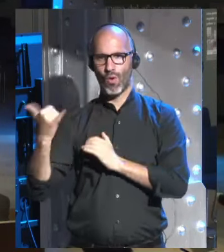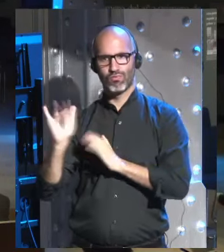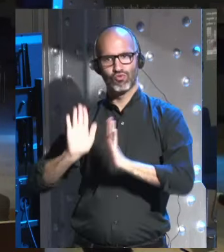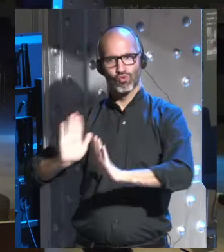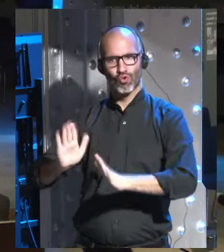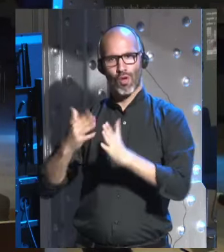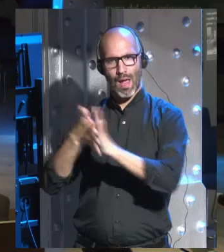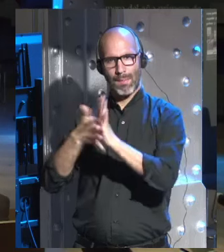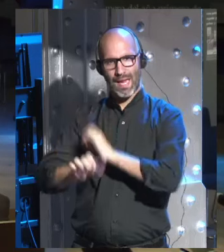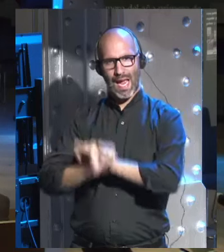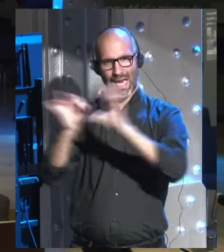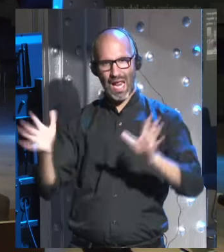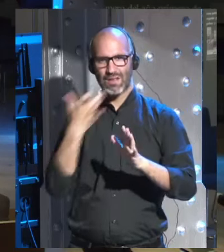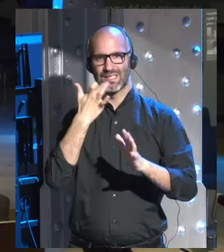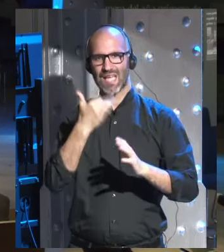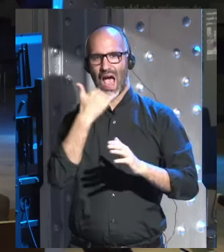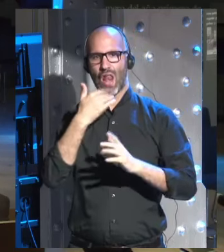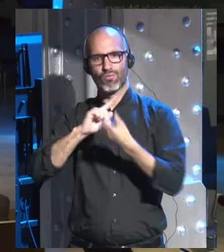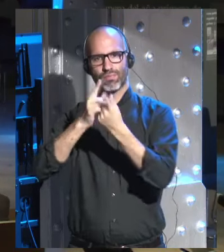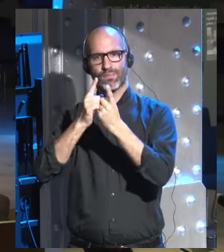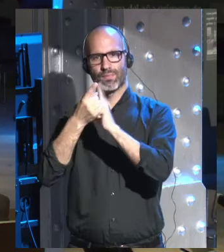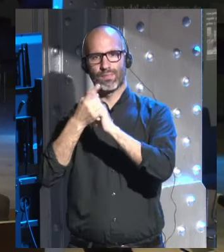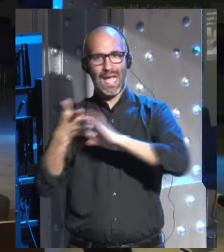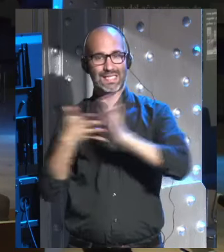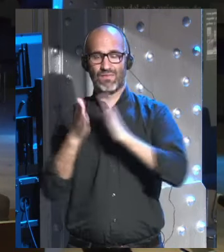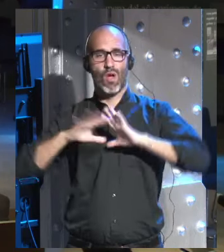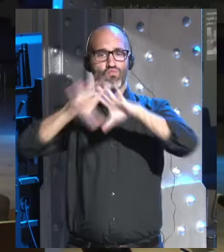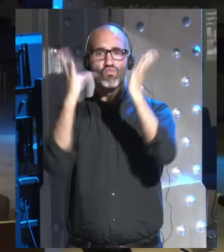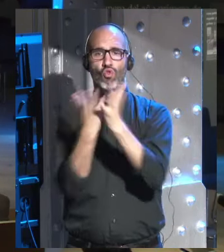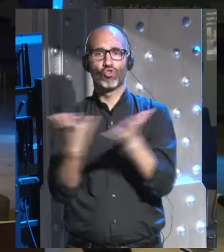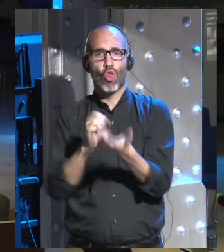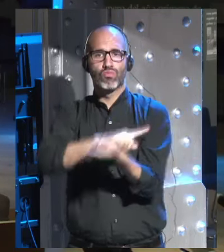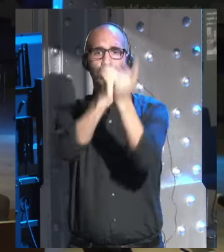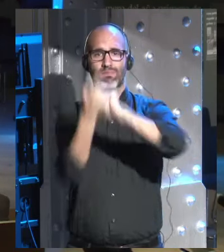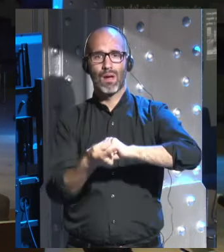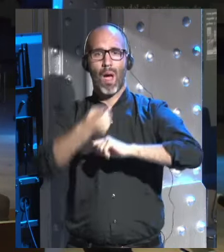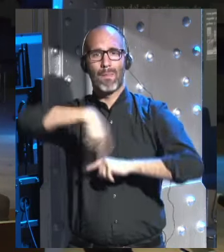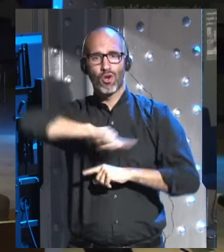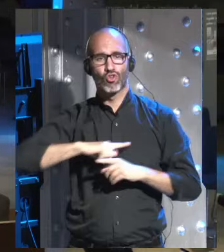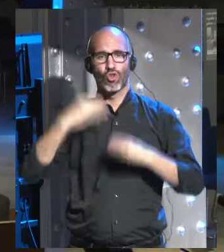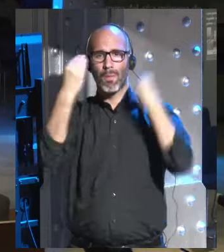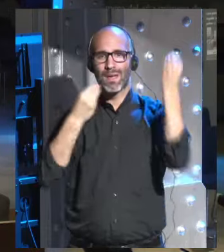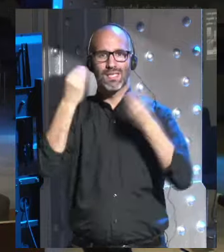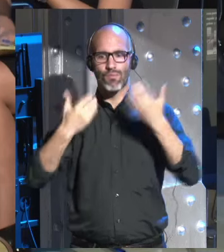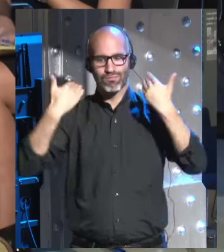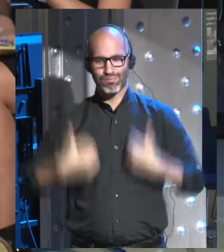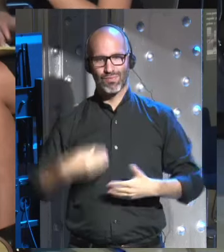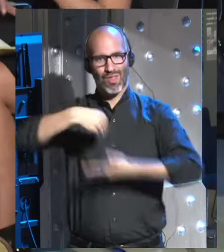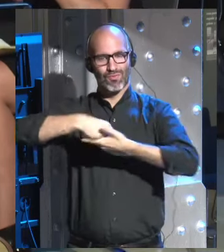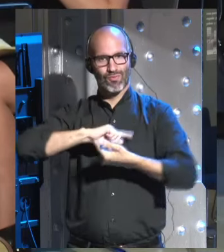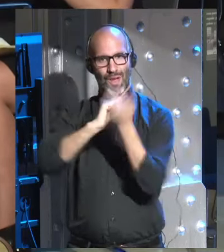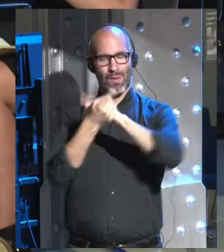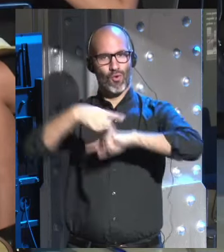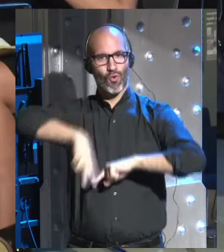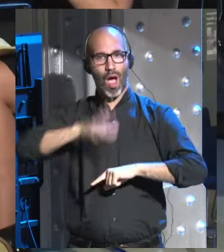explicado hoy que si hay una constante del mundo es que todo cambia pero es que a nosotros nos parece que nosotros nunca cambiamos